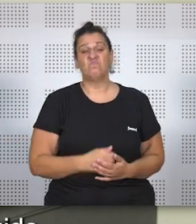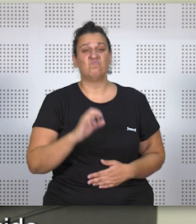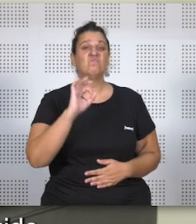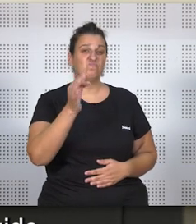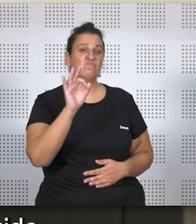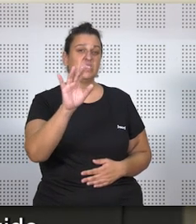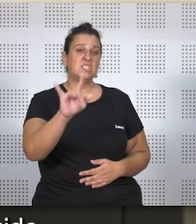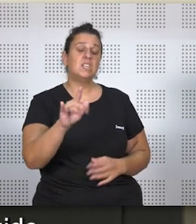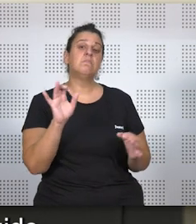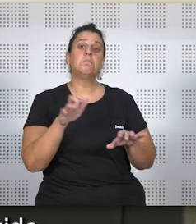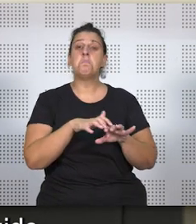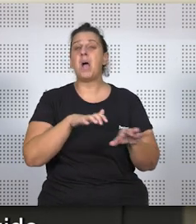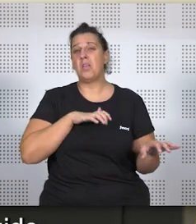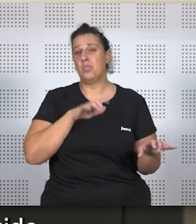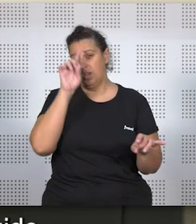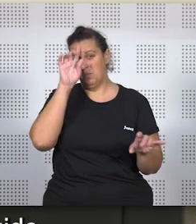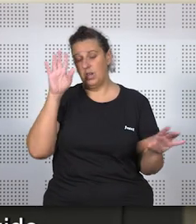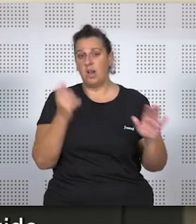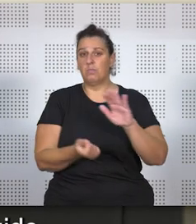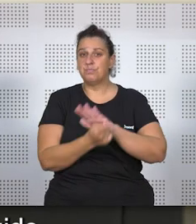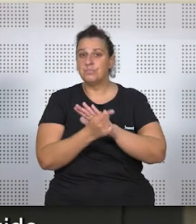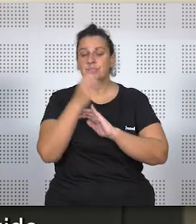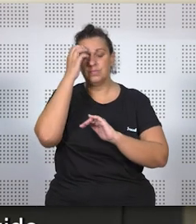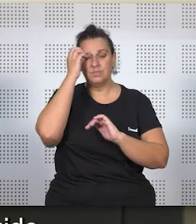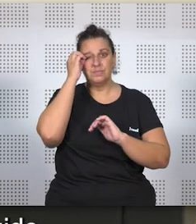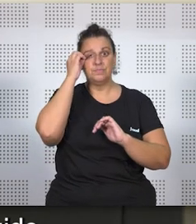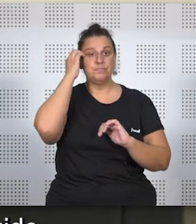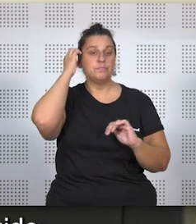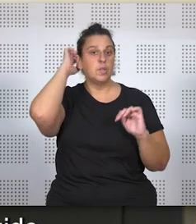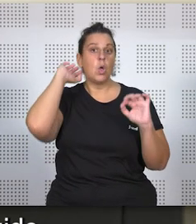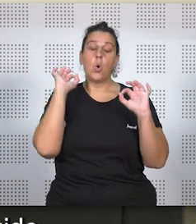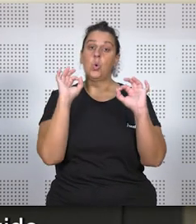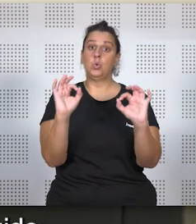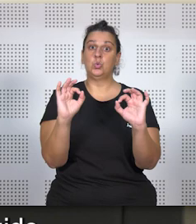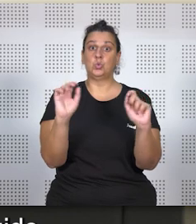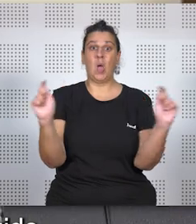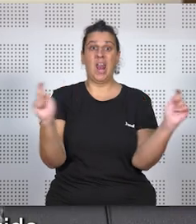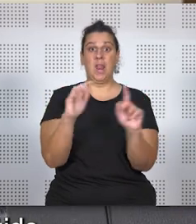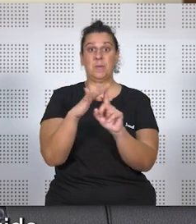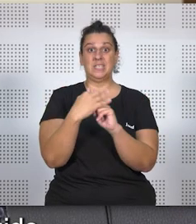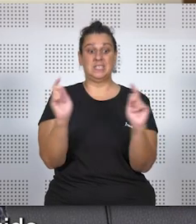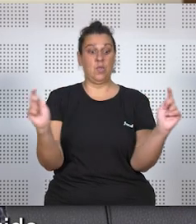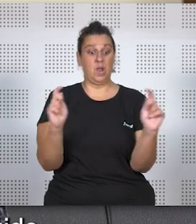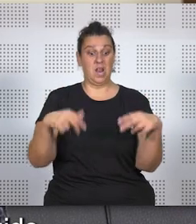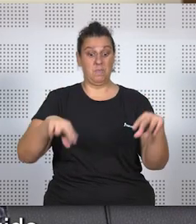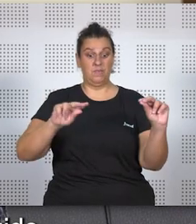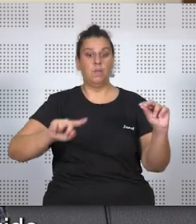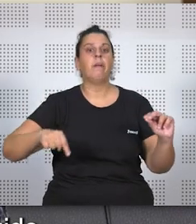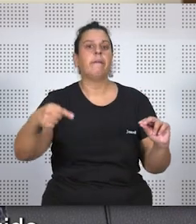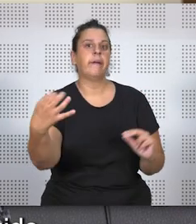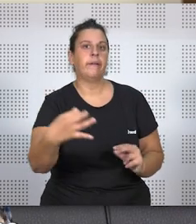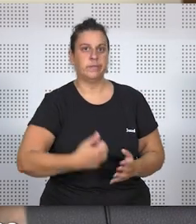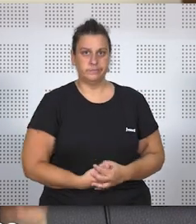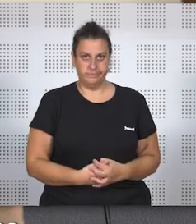Efectivamente, y la gran mayoría obviamente han surgido a raíz de la finalización de la alarma provocada por la COVID